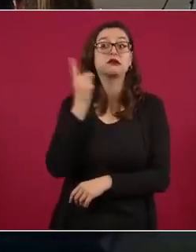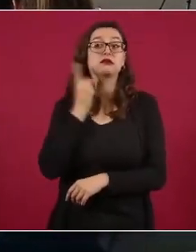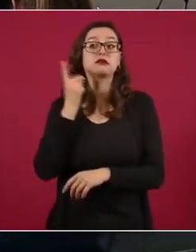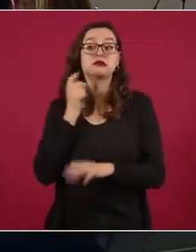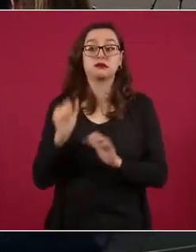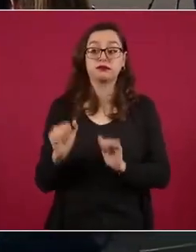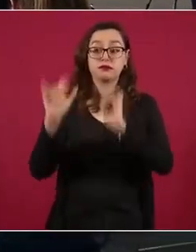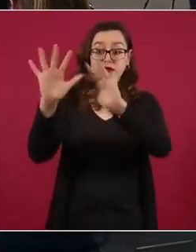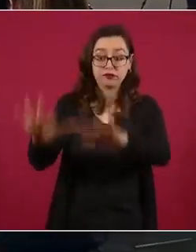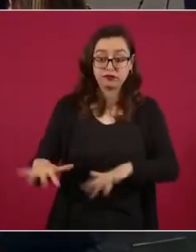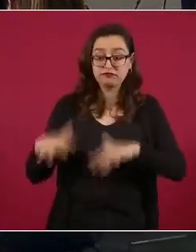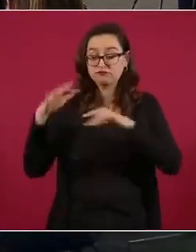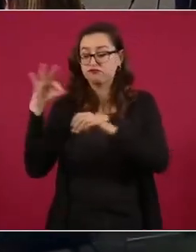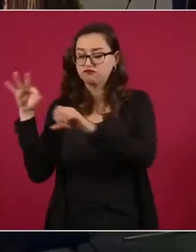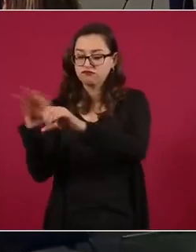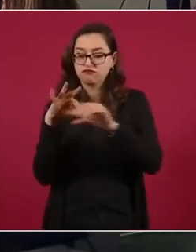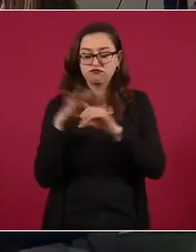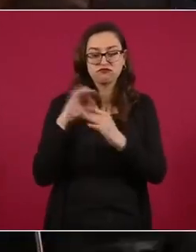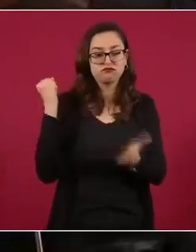hasta 2028.